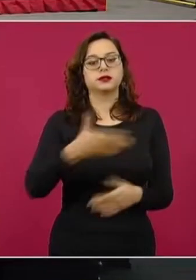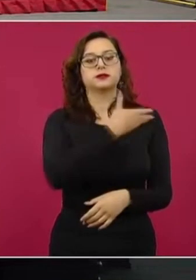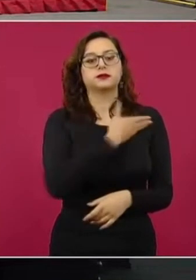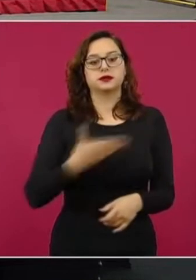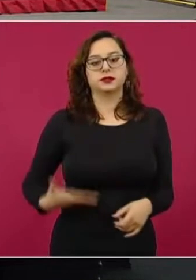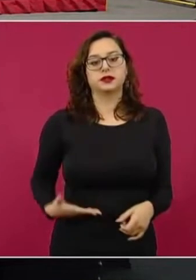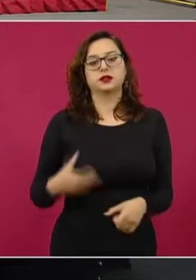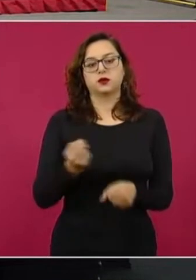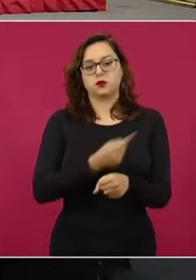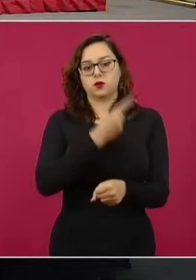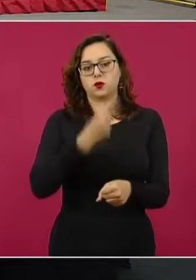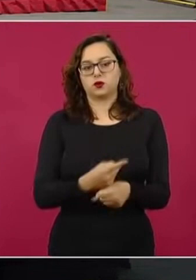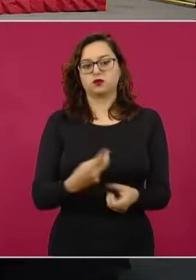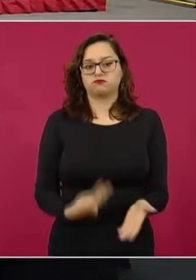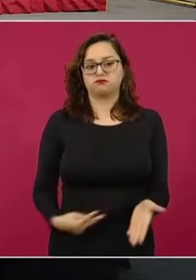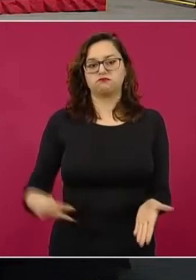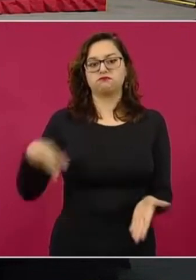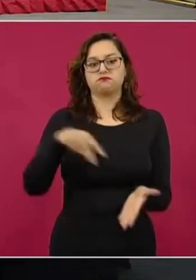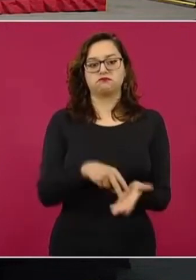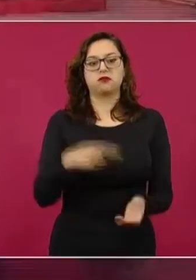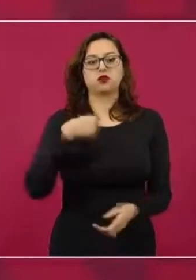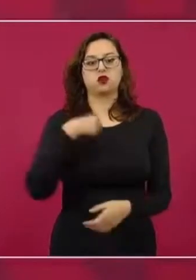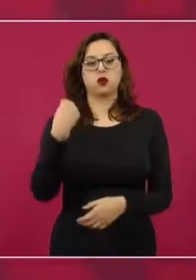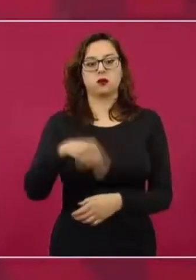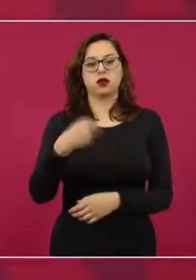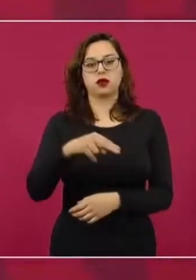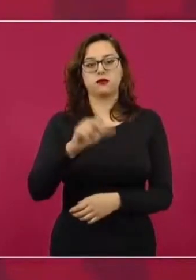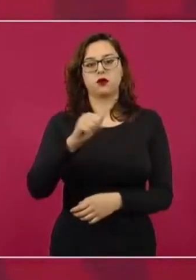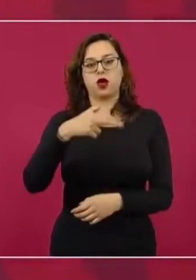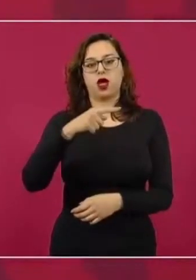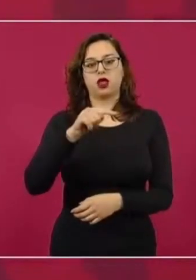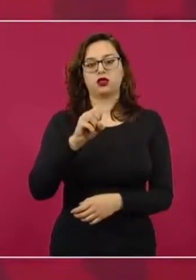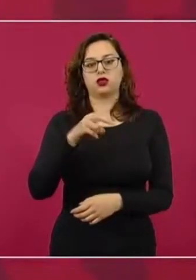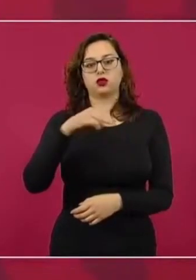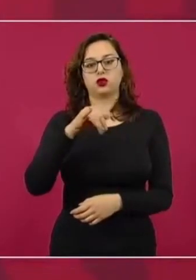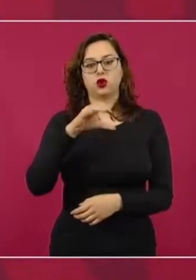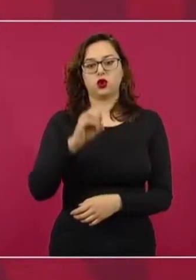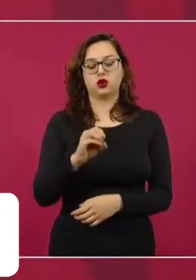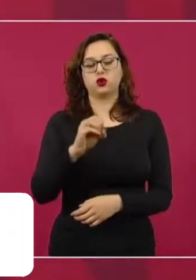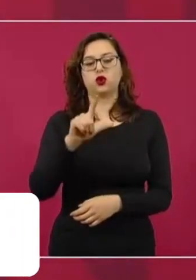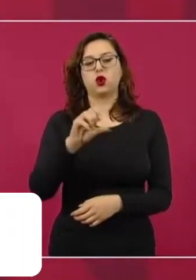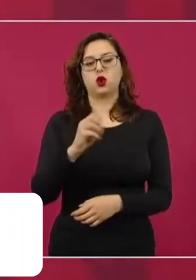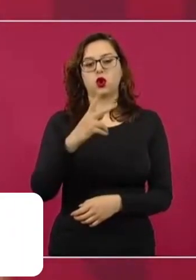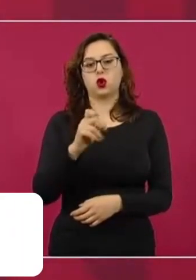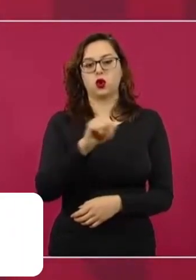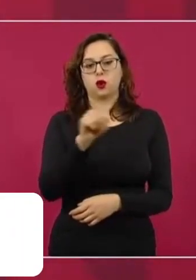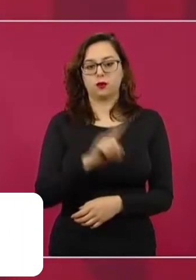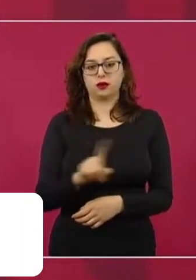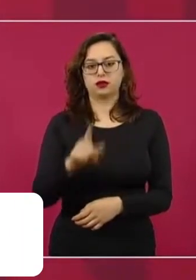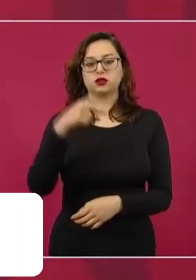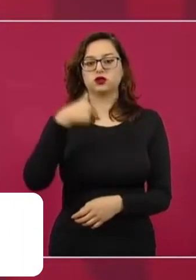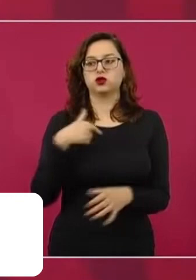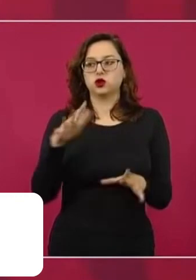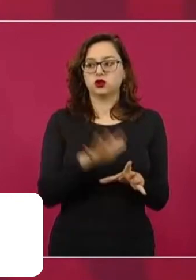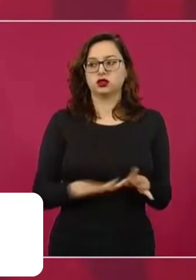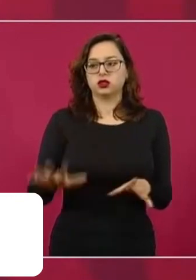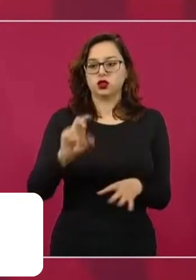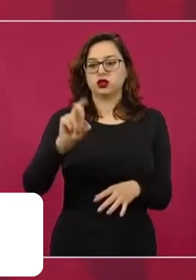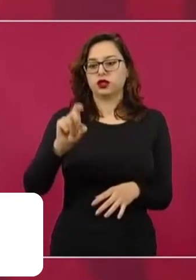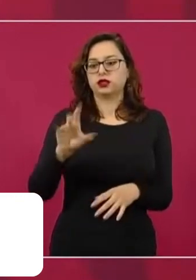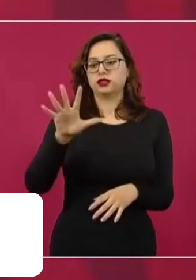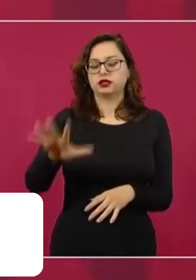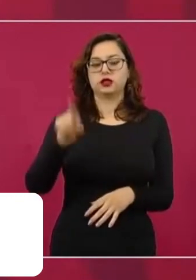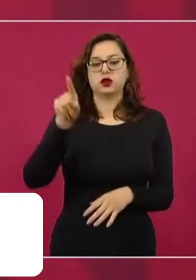Mi nombre es Fred Antonio Navarro López, vengo de la sección 35 de Tula, Hidalgo. ¿Por qué